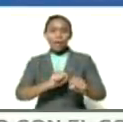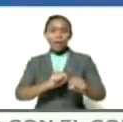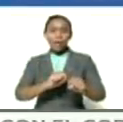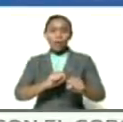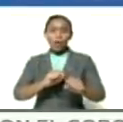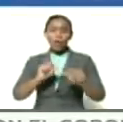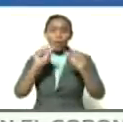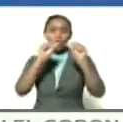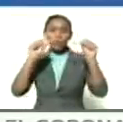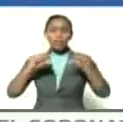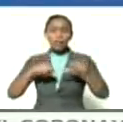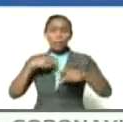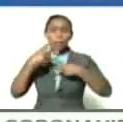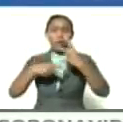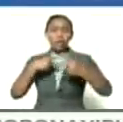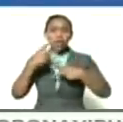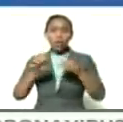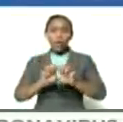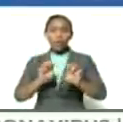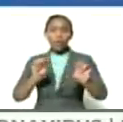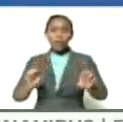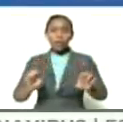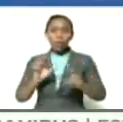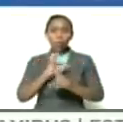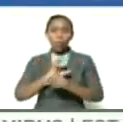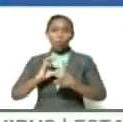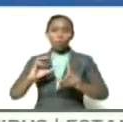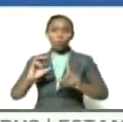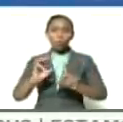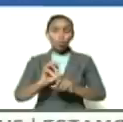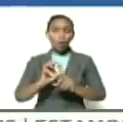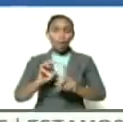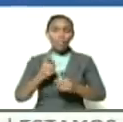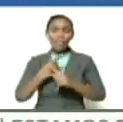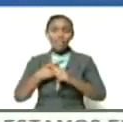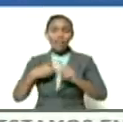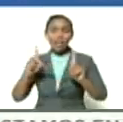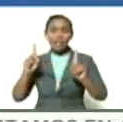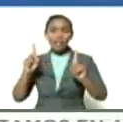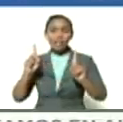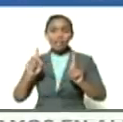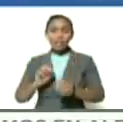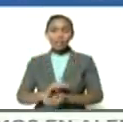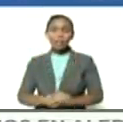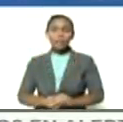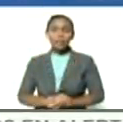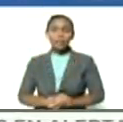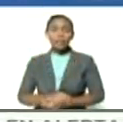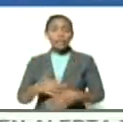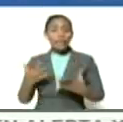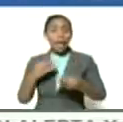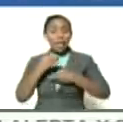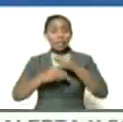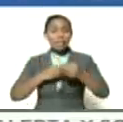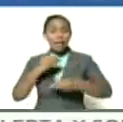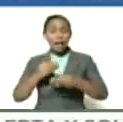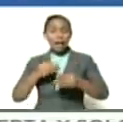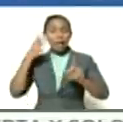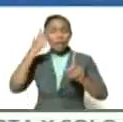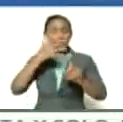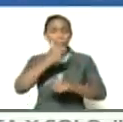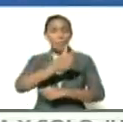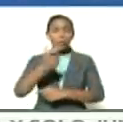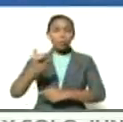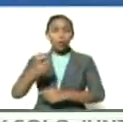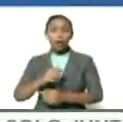sistema político y de un sistema educativo y cultural diferenciado que forjara ciudadanos y